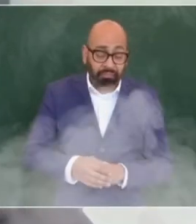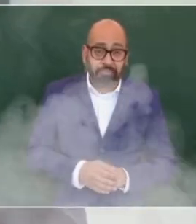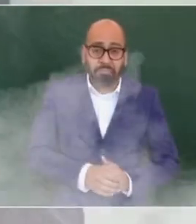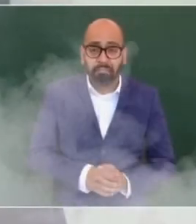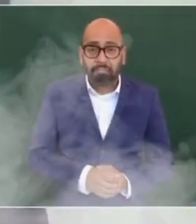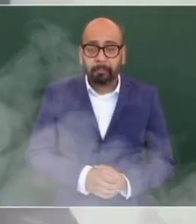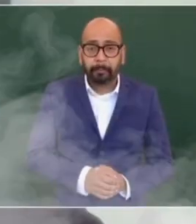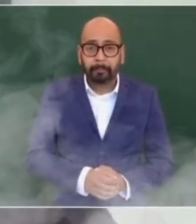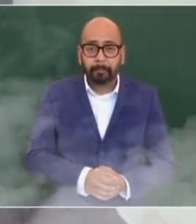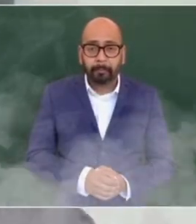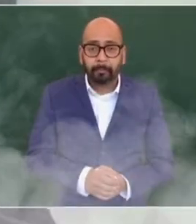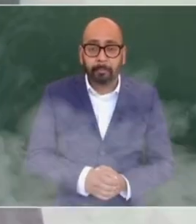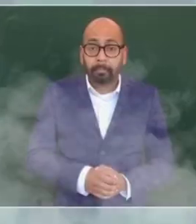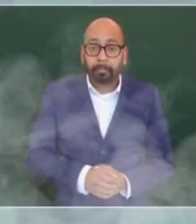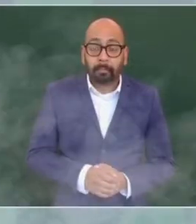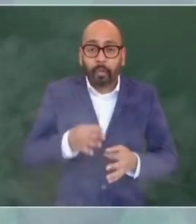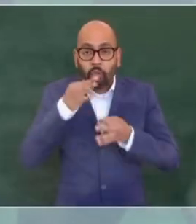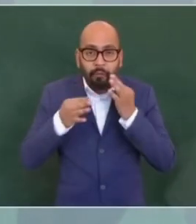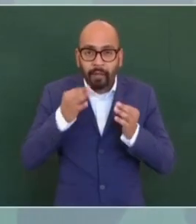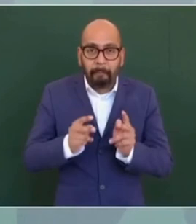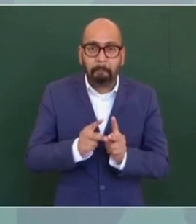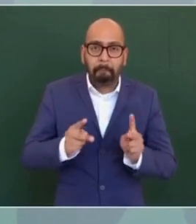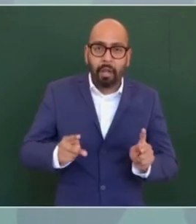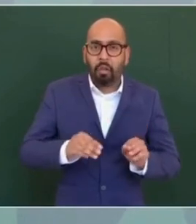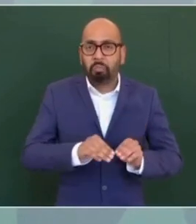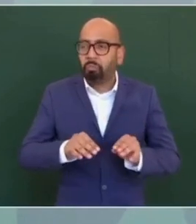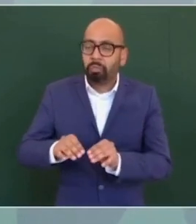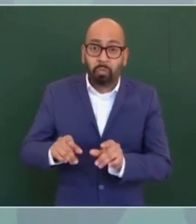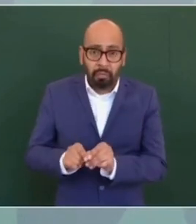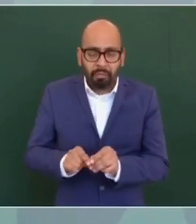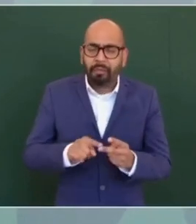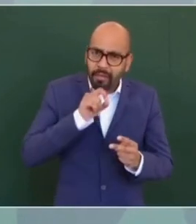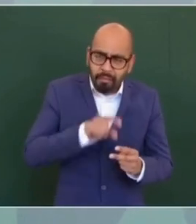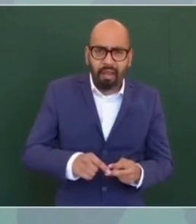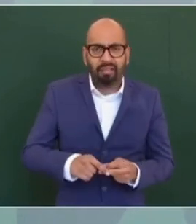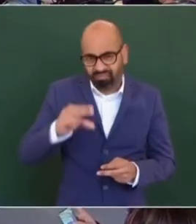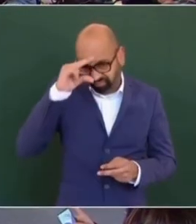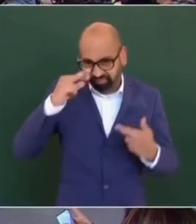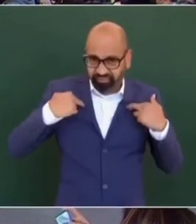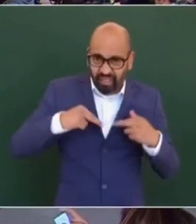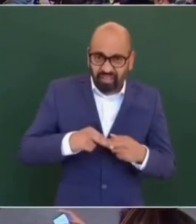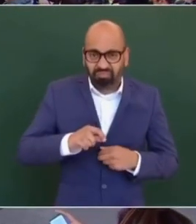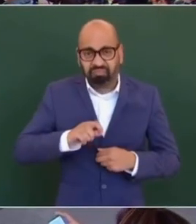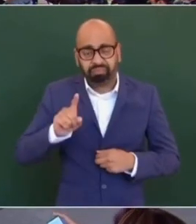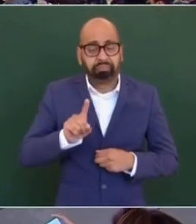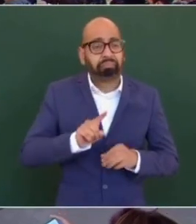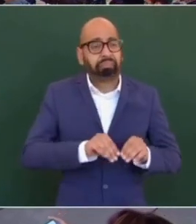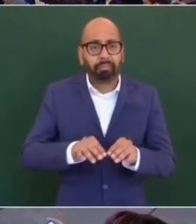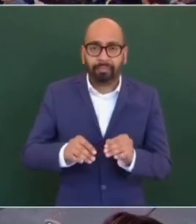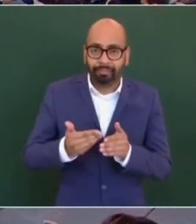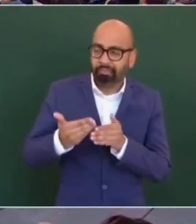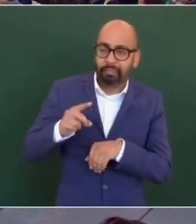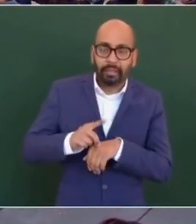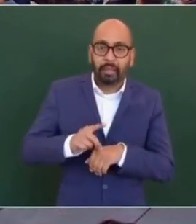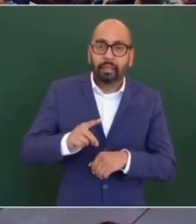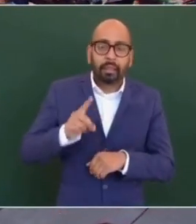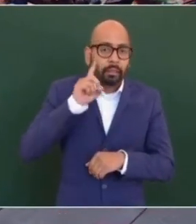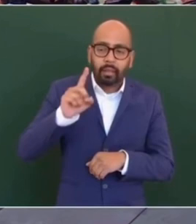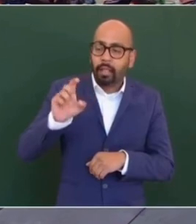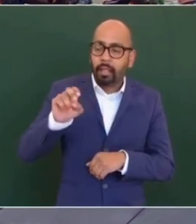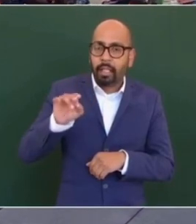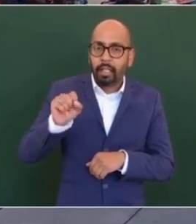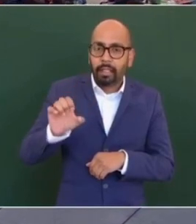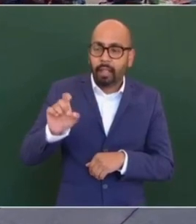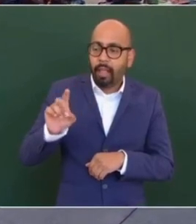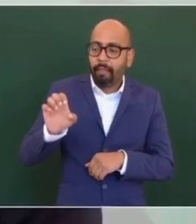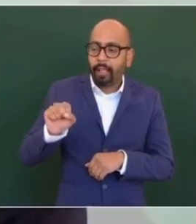solo periodistas, no. Intelectuales, académicos. Hace unos días la señora Denise Dreser anunció